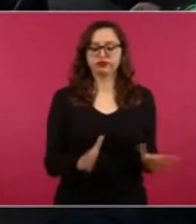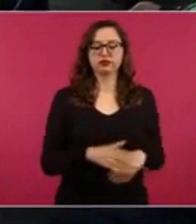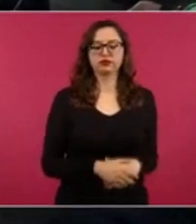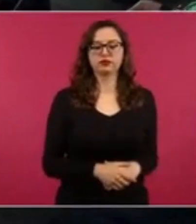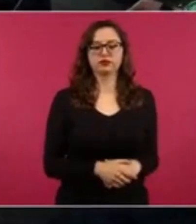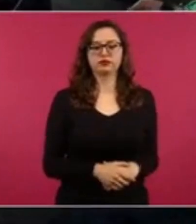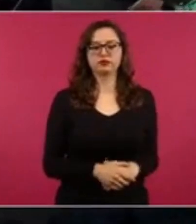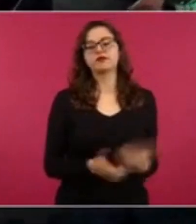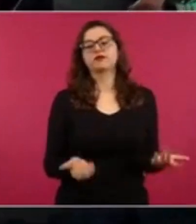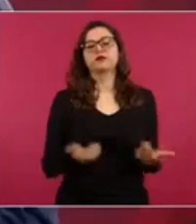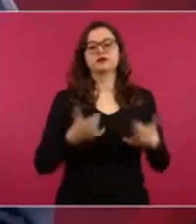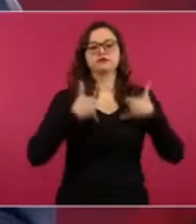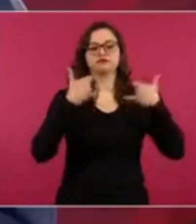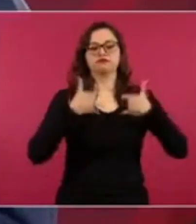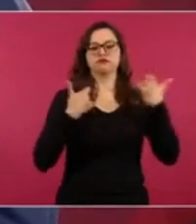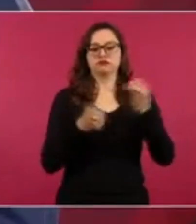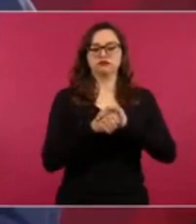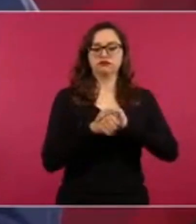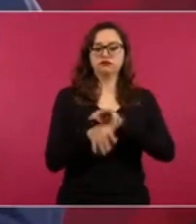Desaparecen los jóvenes.